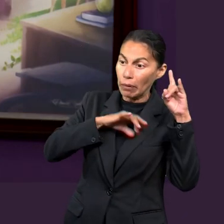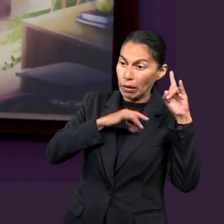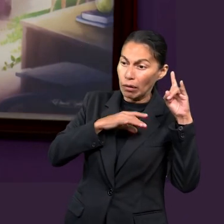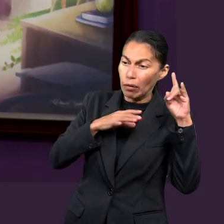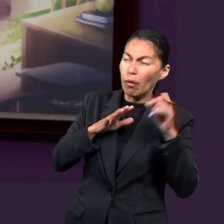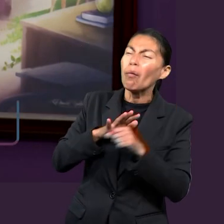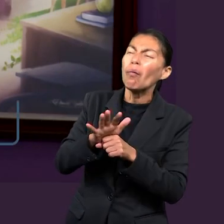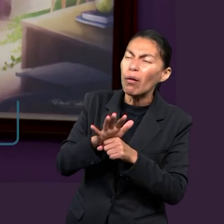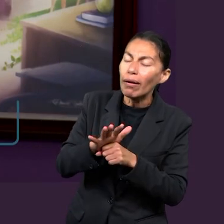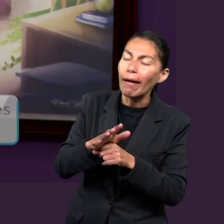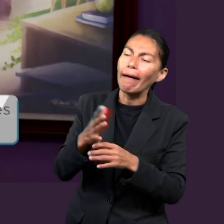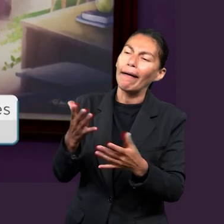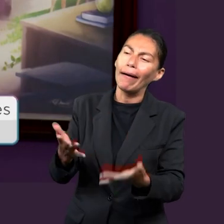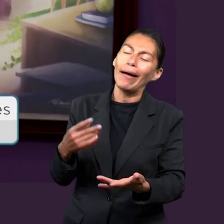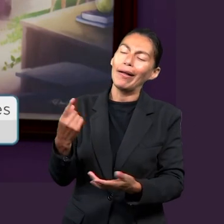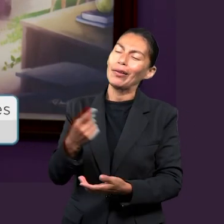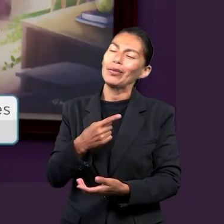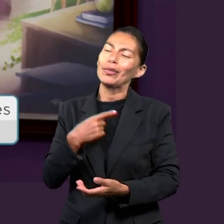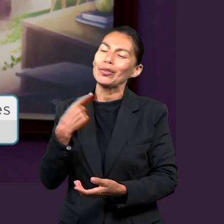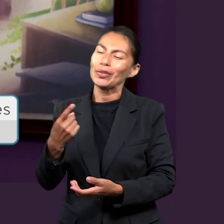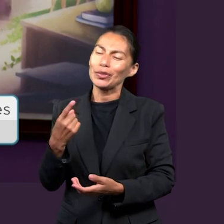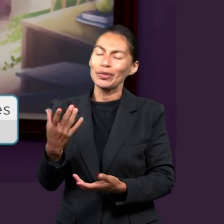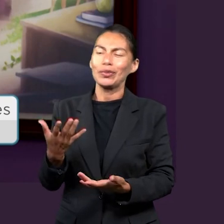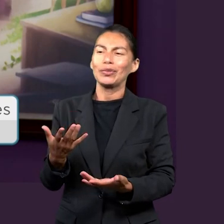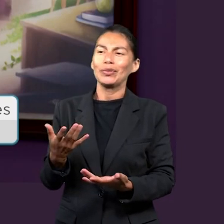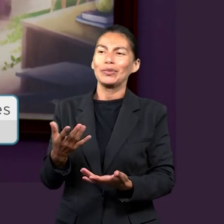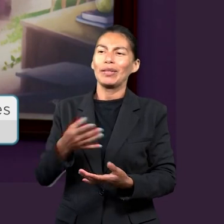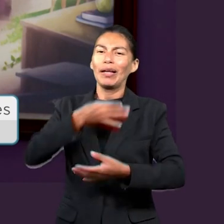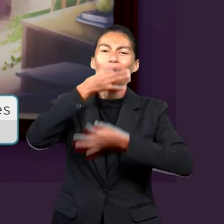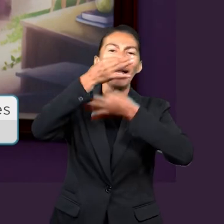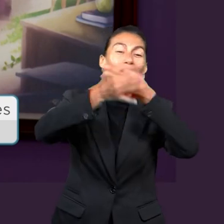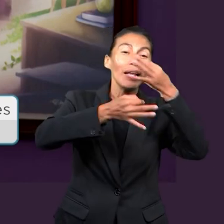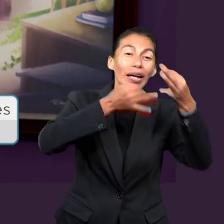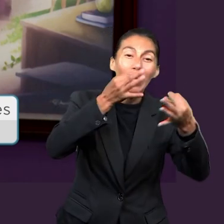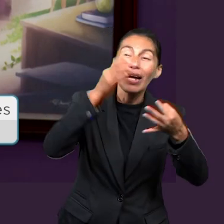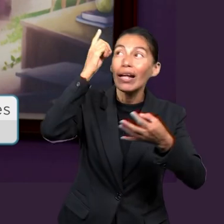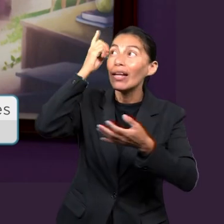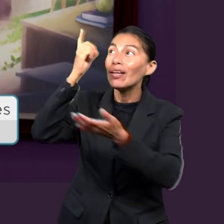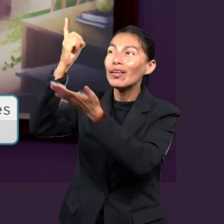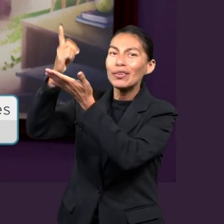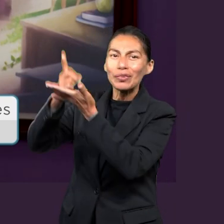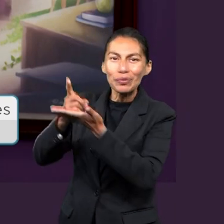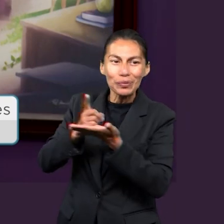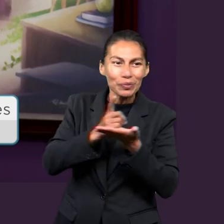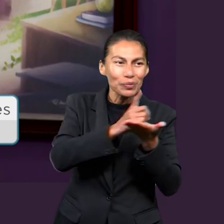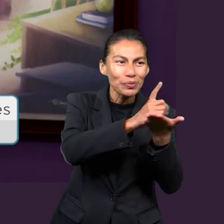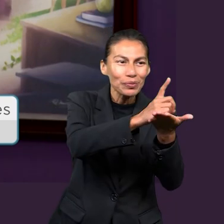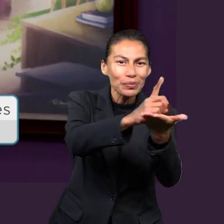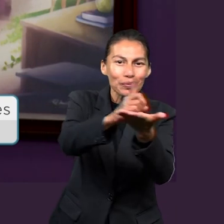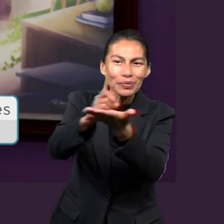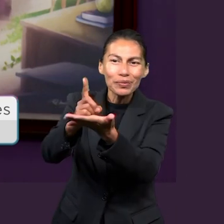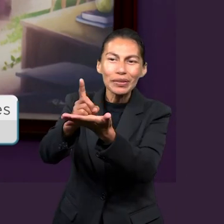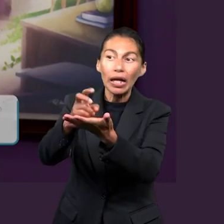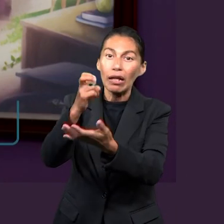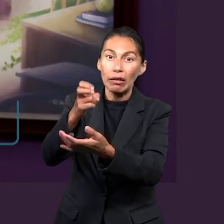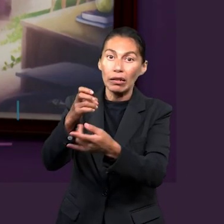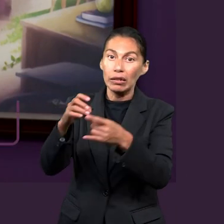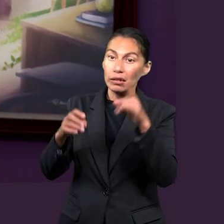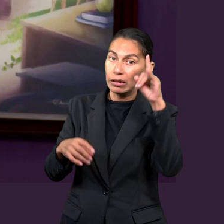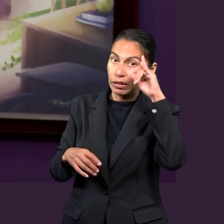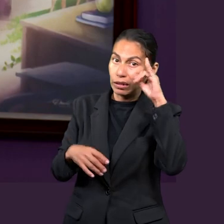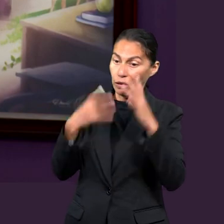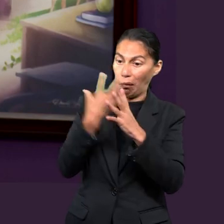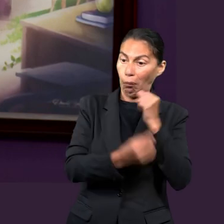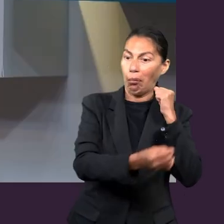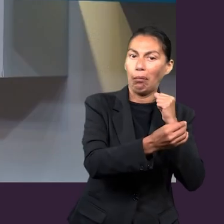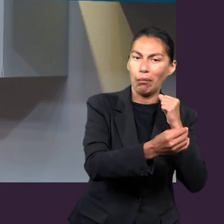el evangelio y como tal estemos firmes y seguros de lo que decimos, de lo que hablamos, siempre y cuando sea de hablar de Cristo.